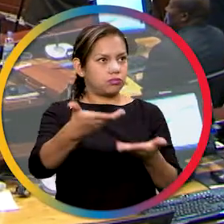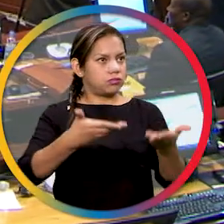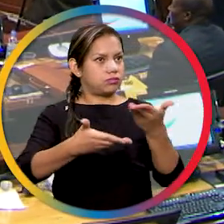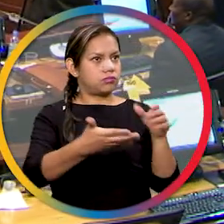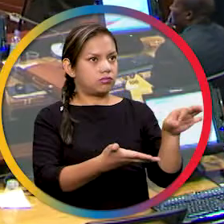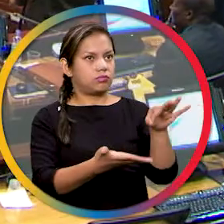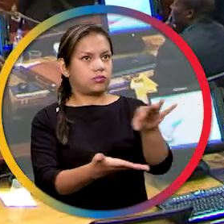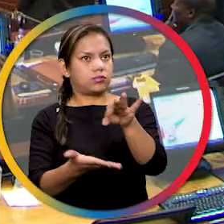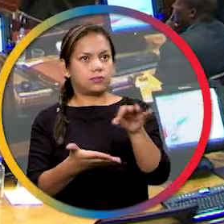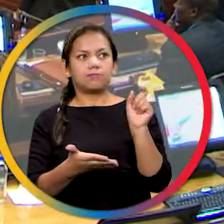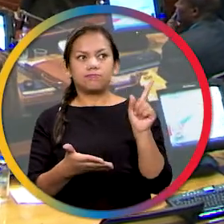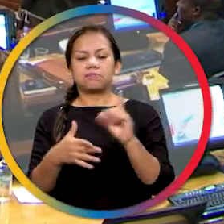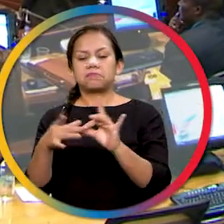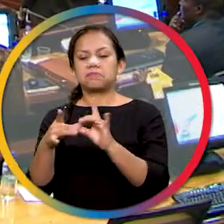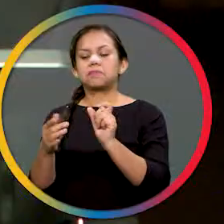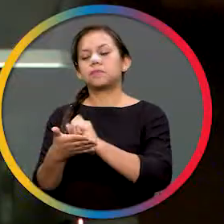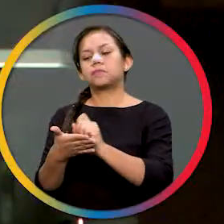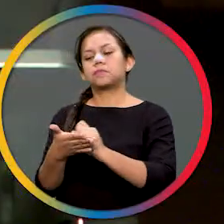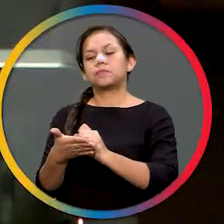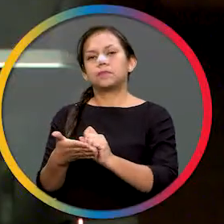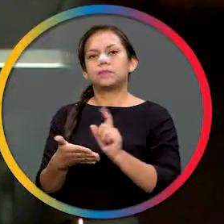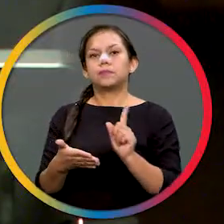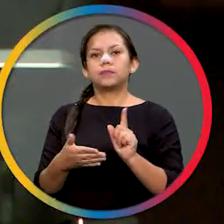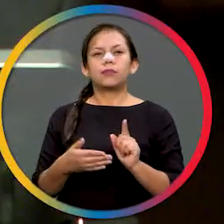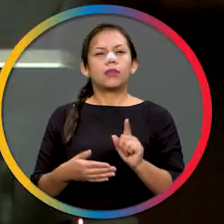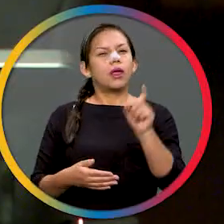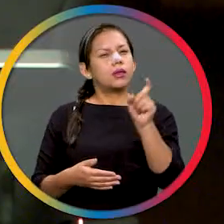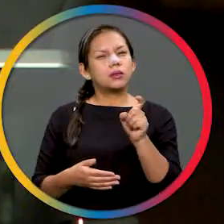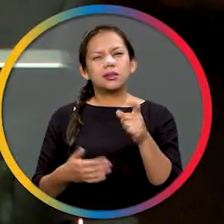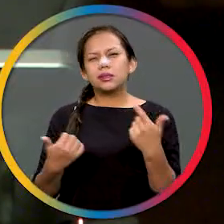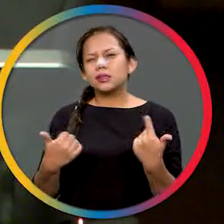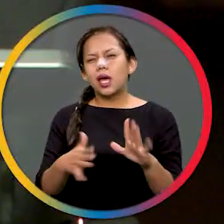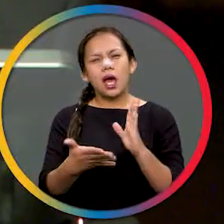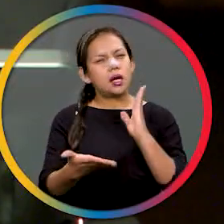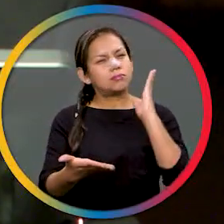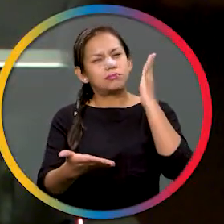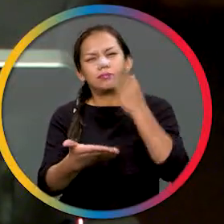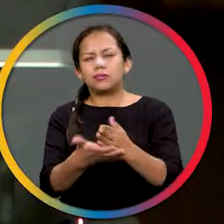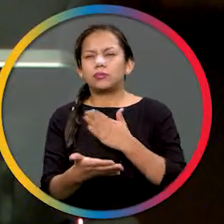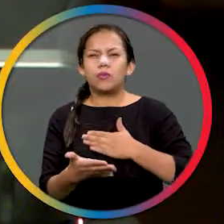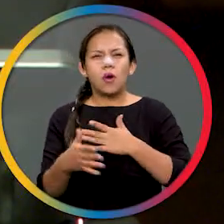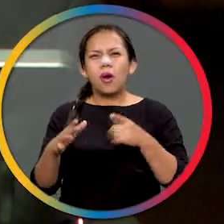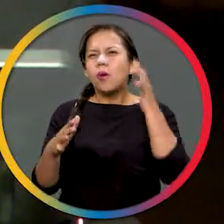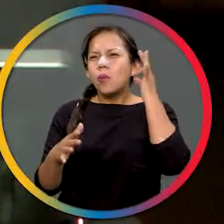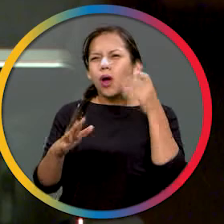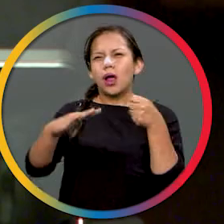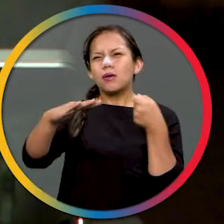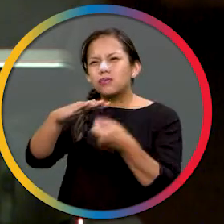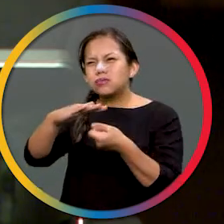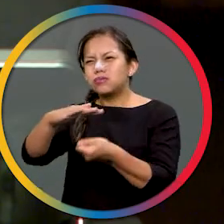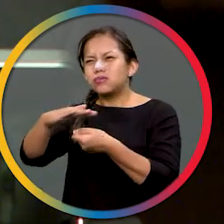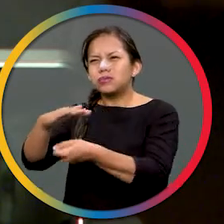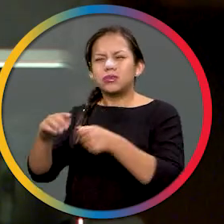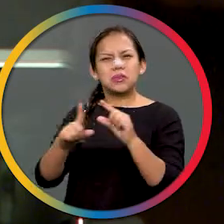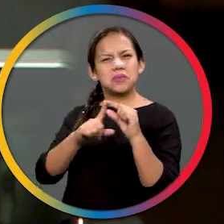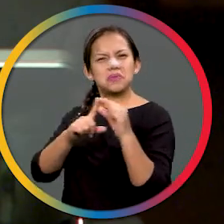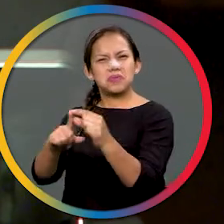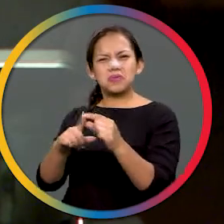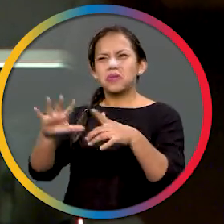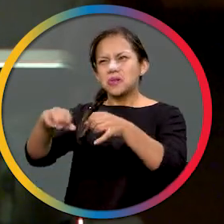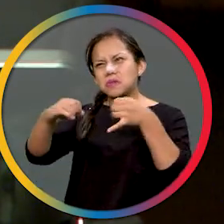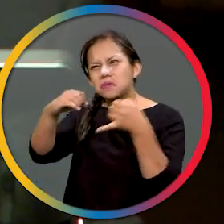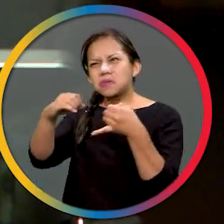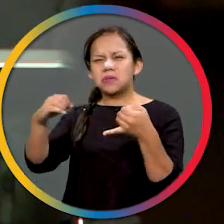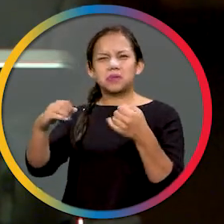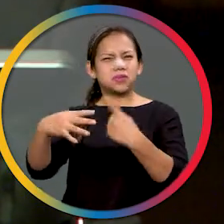desde diversos sectores. Hay que poner fin a las muertes, a las violaciones, al acoso, al insulto.